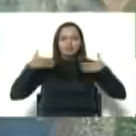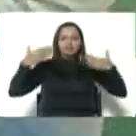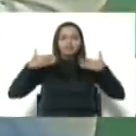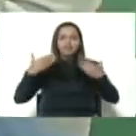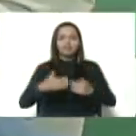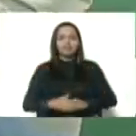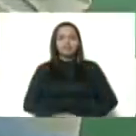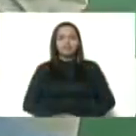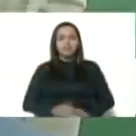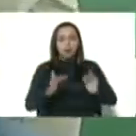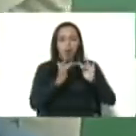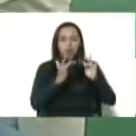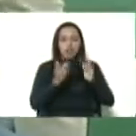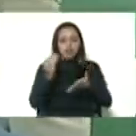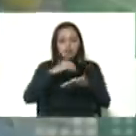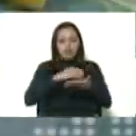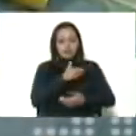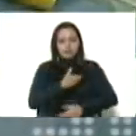¿Quién en el pase, presidente?